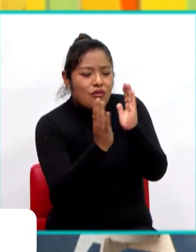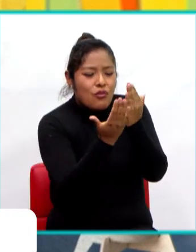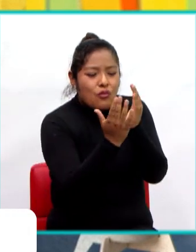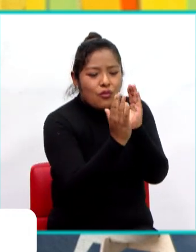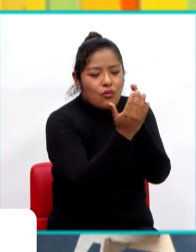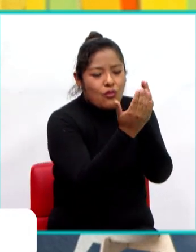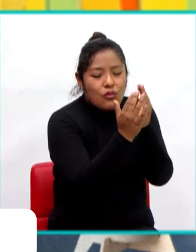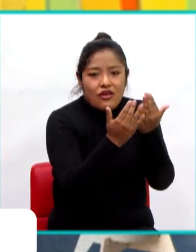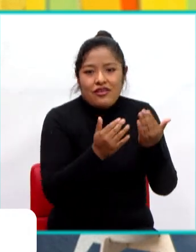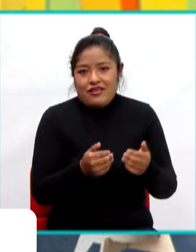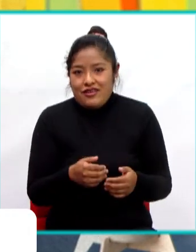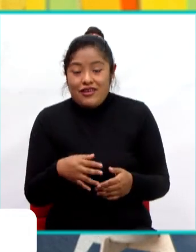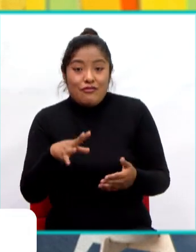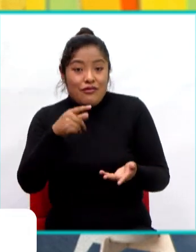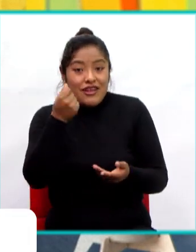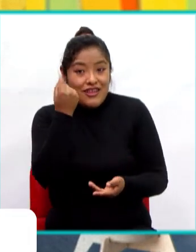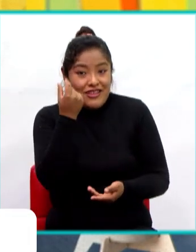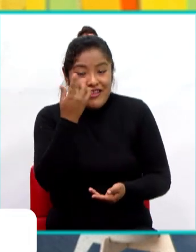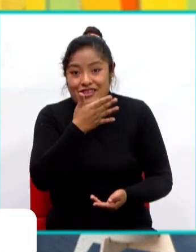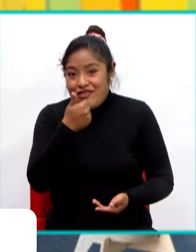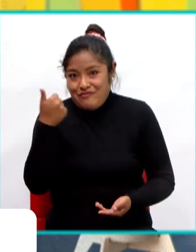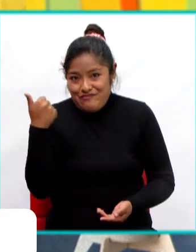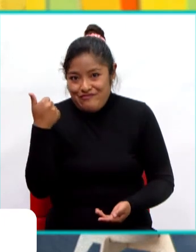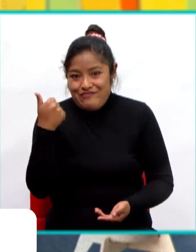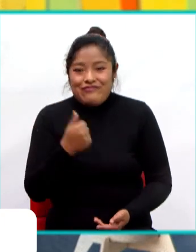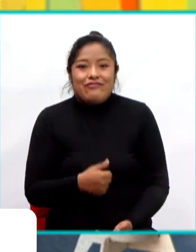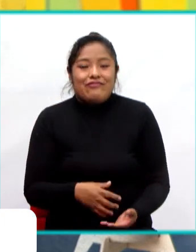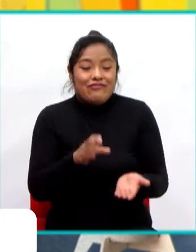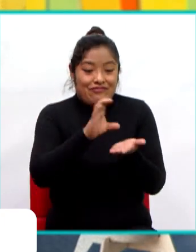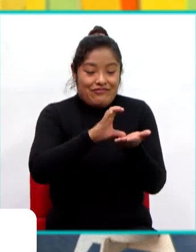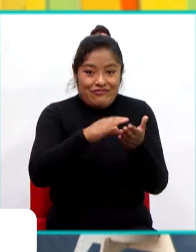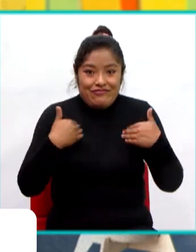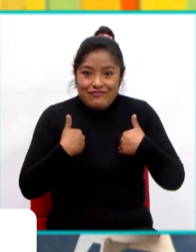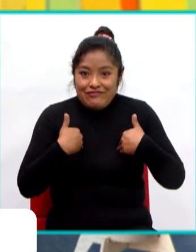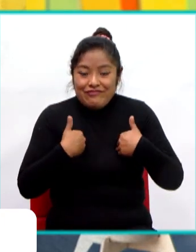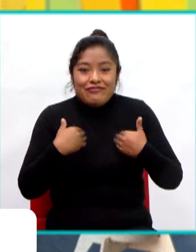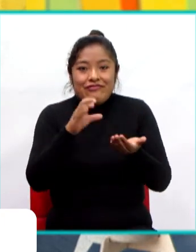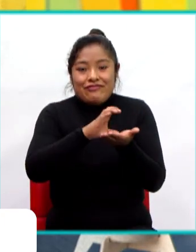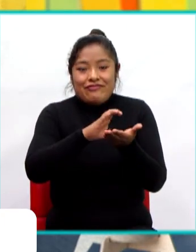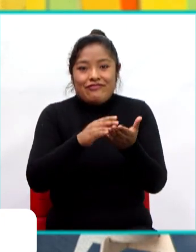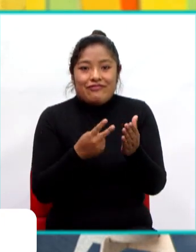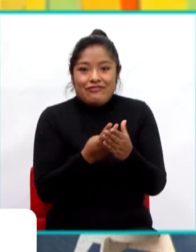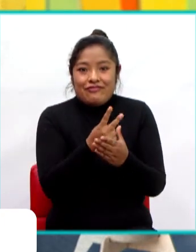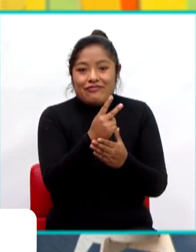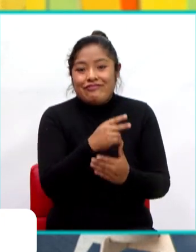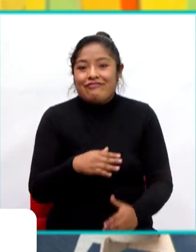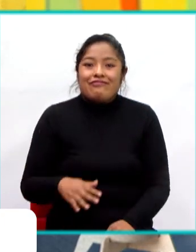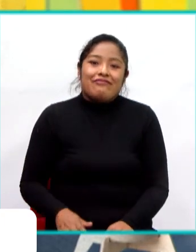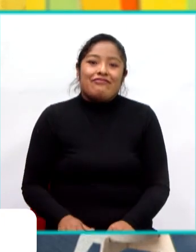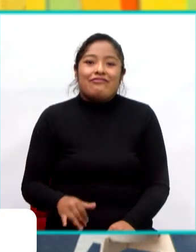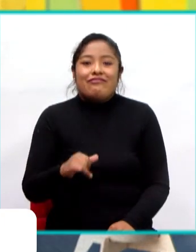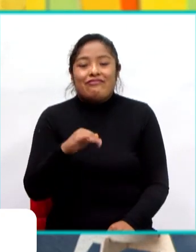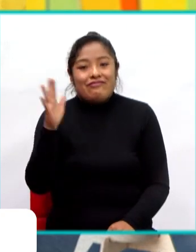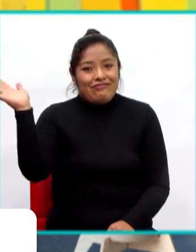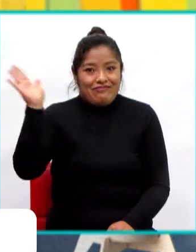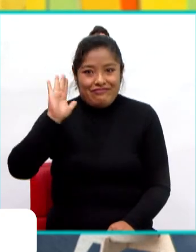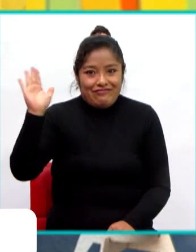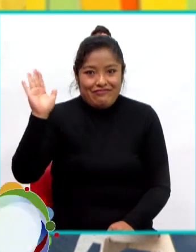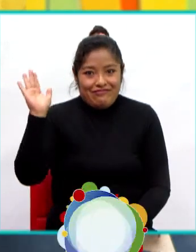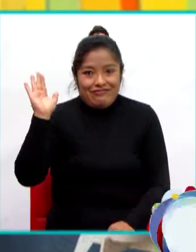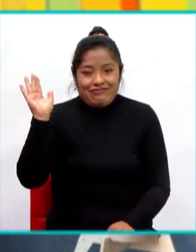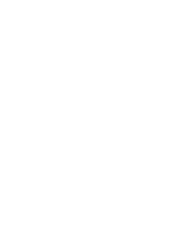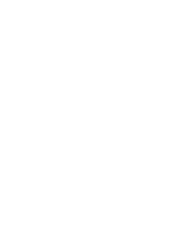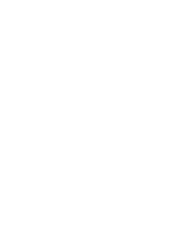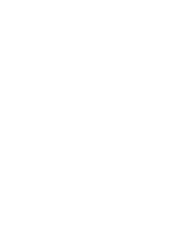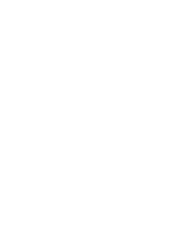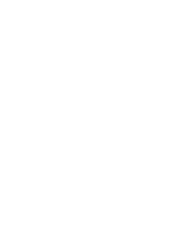la célula animal y la célula vegetal. Bueno, se despide la profesora Jimena Aliaga. Hasta otro encuentro.